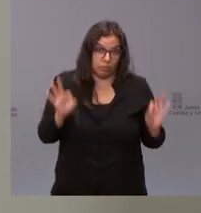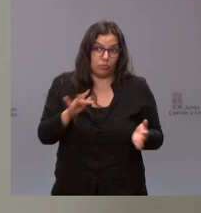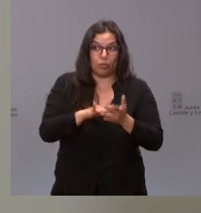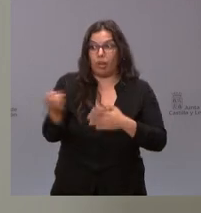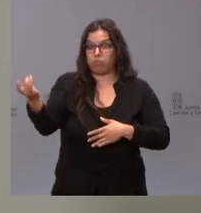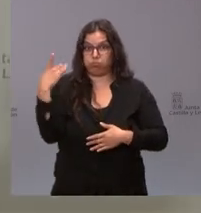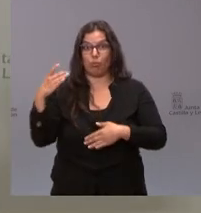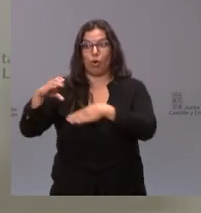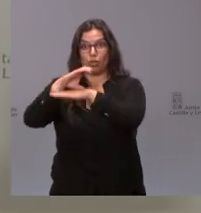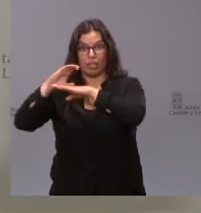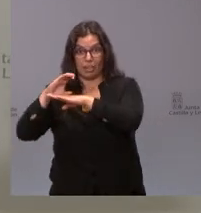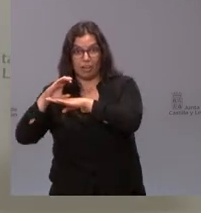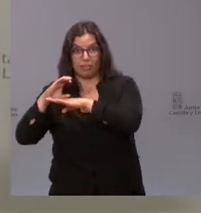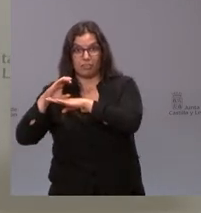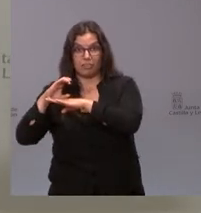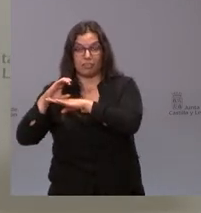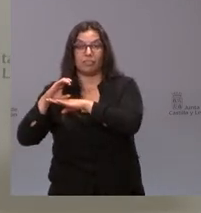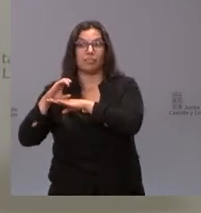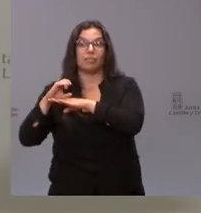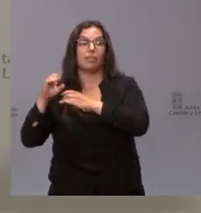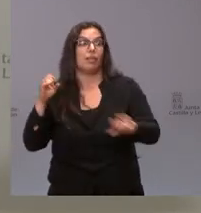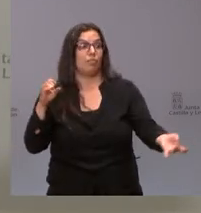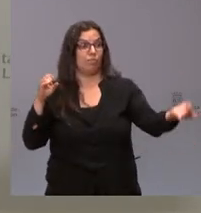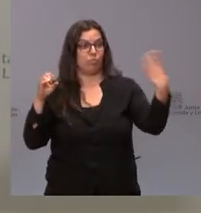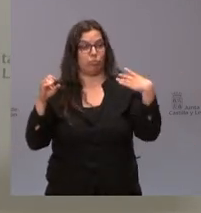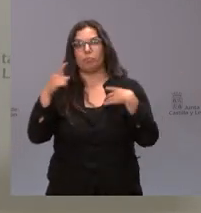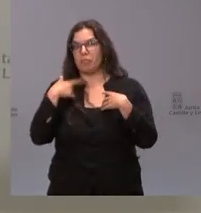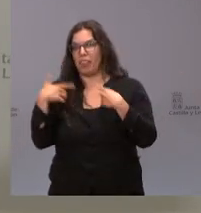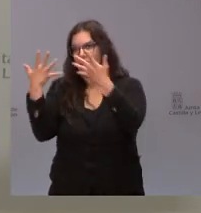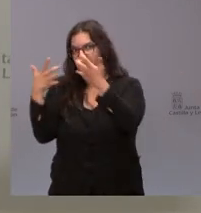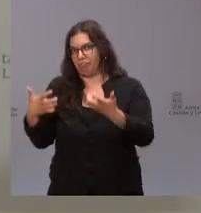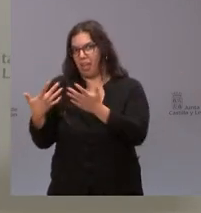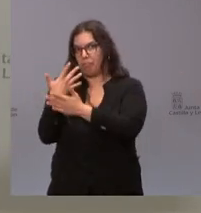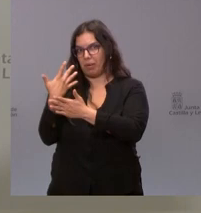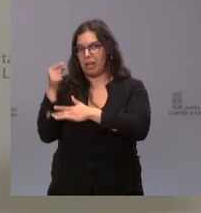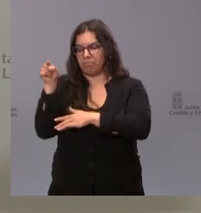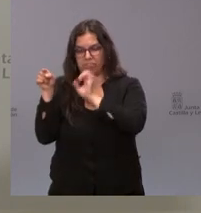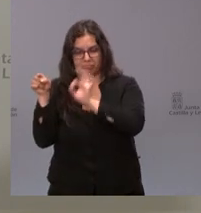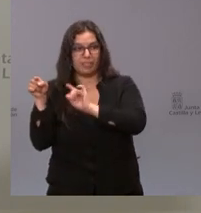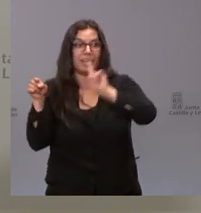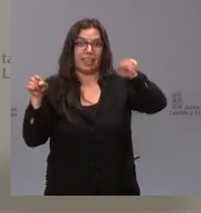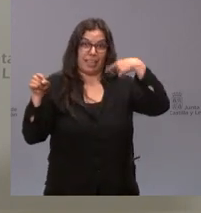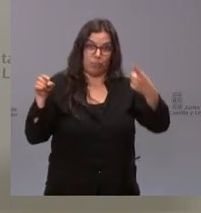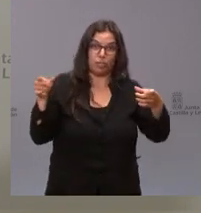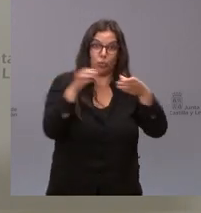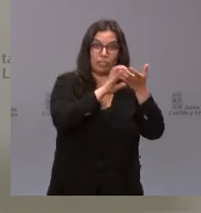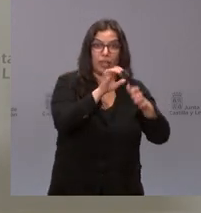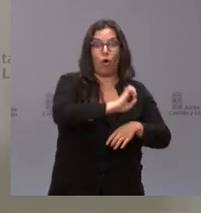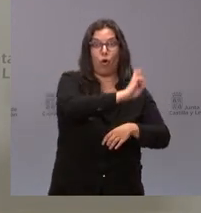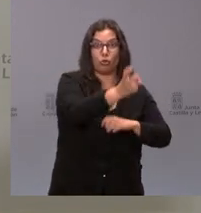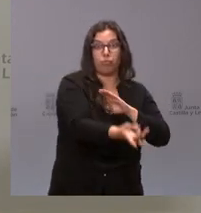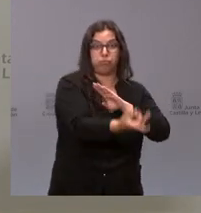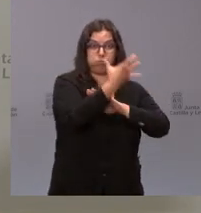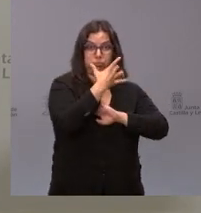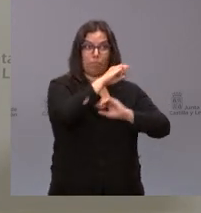nos ha llegado un correo de la consejería dándonos una versión de los hechos y posteriormente hay otro colgado